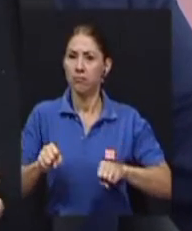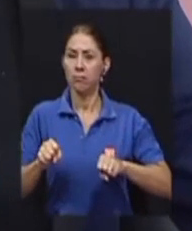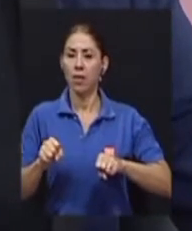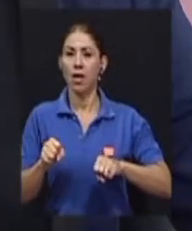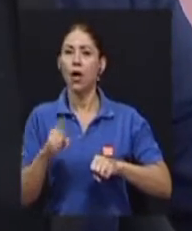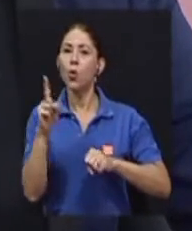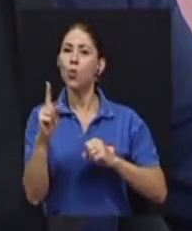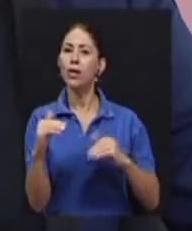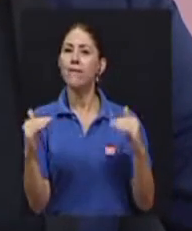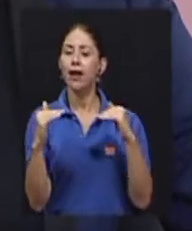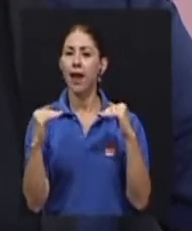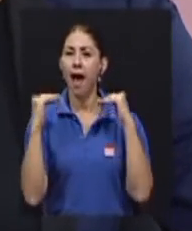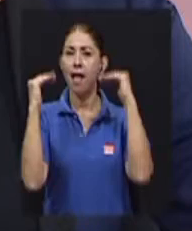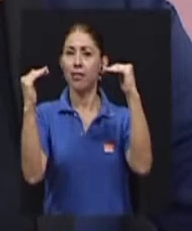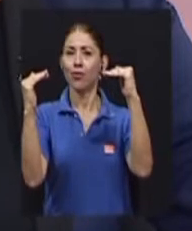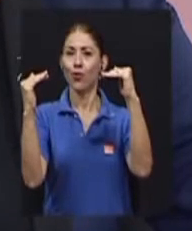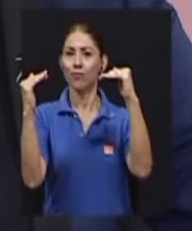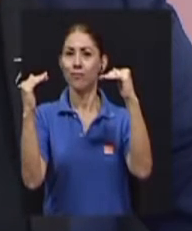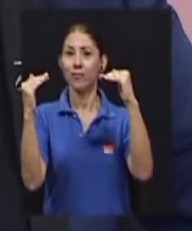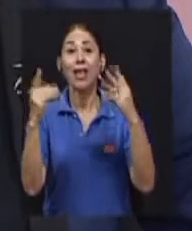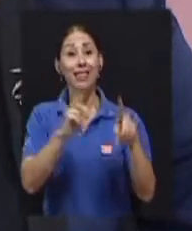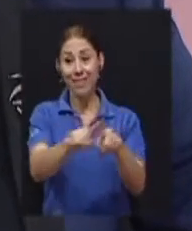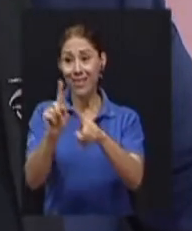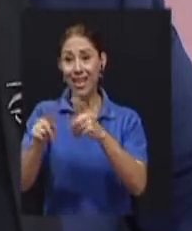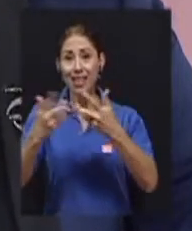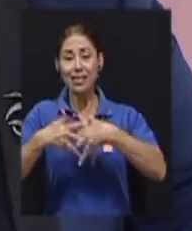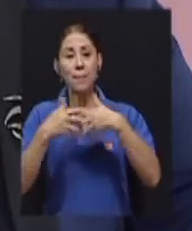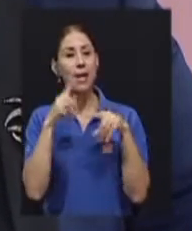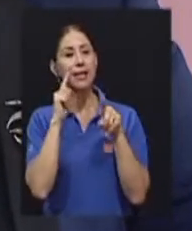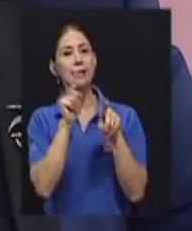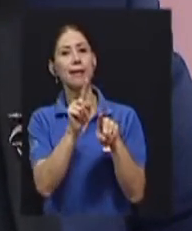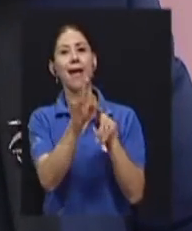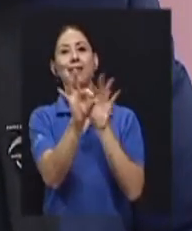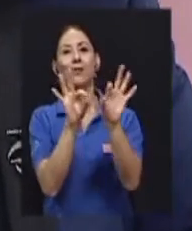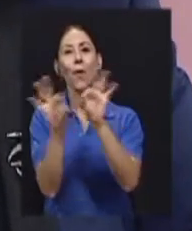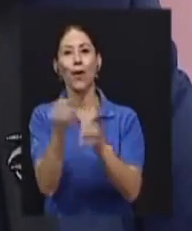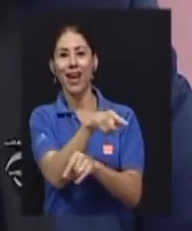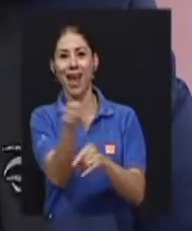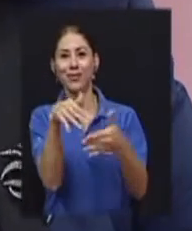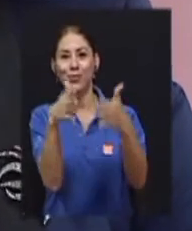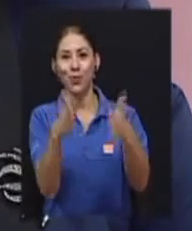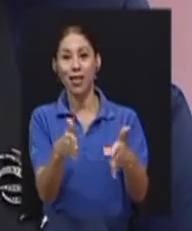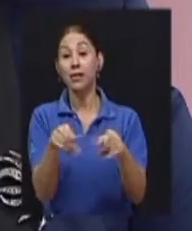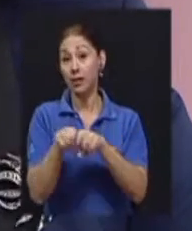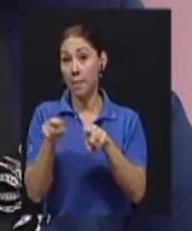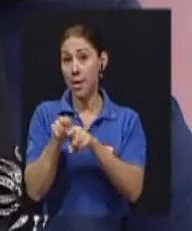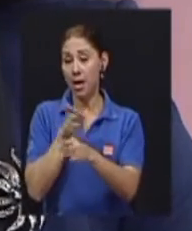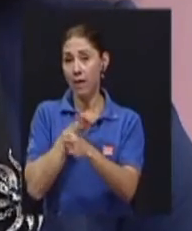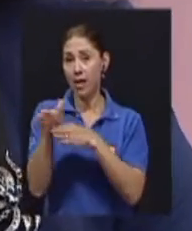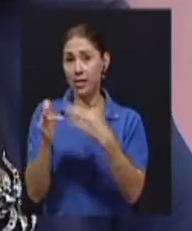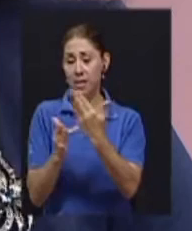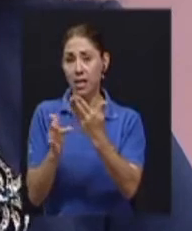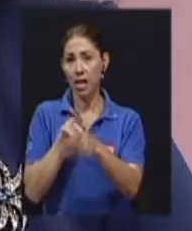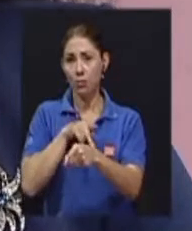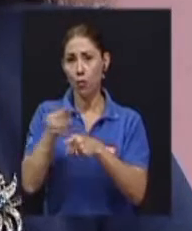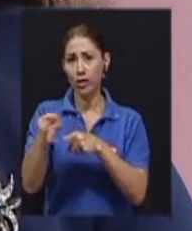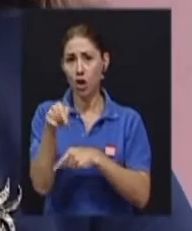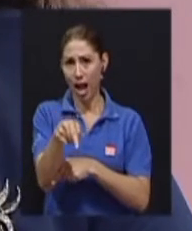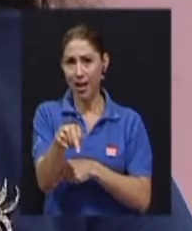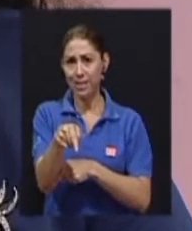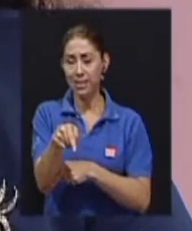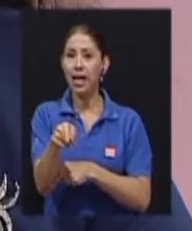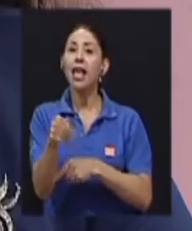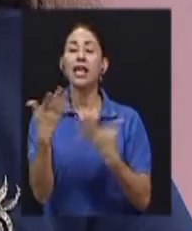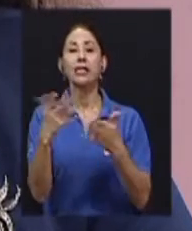alto que son de escogencia por las empresas a nivel nacional. También las carreras técnicas profesionales que damos están